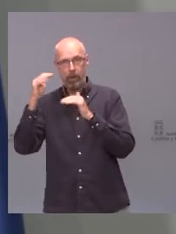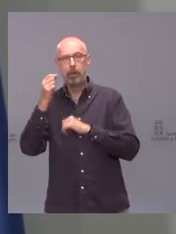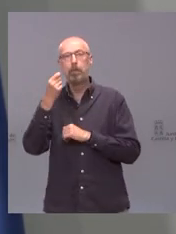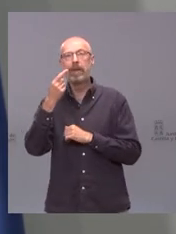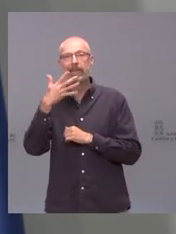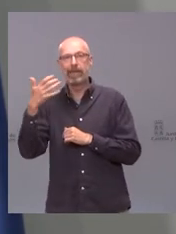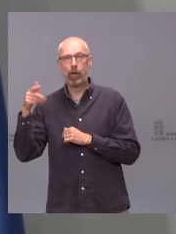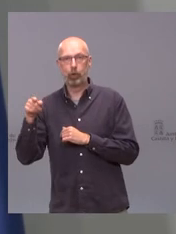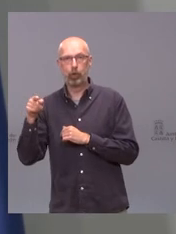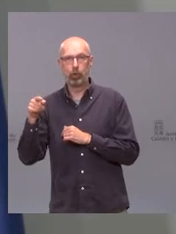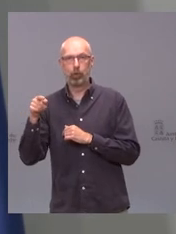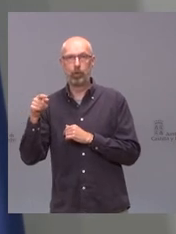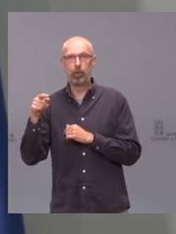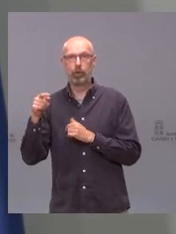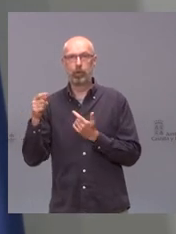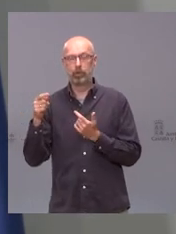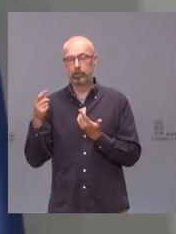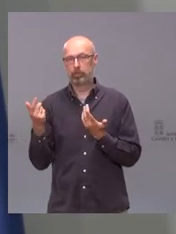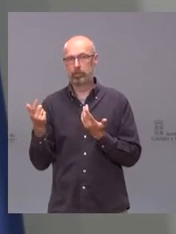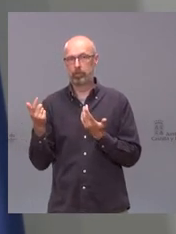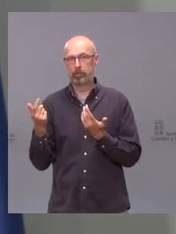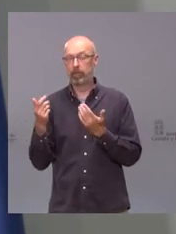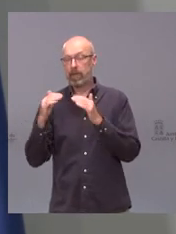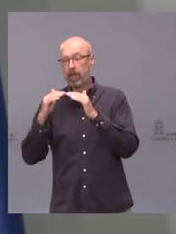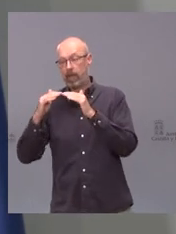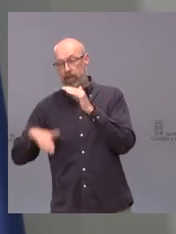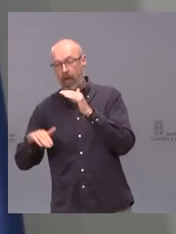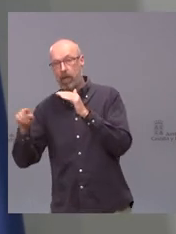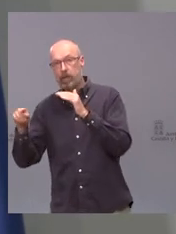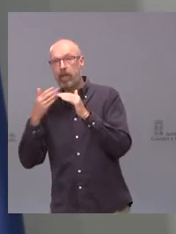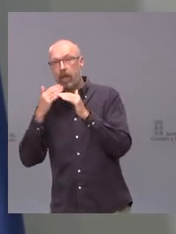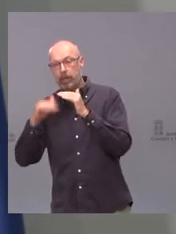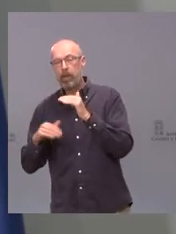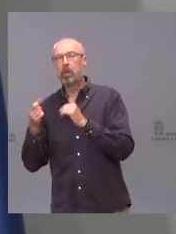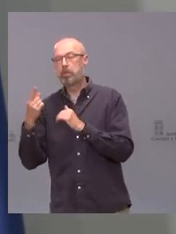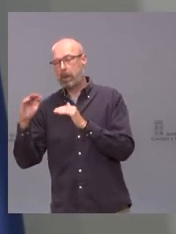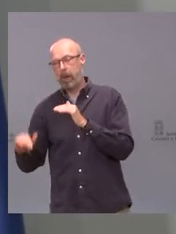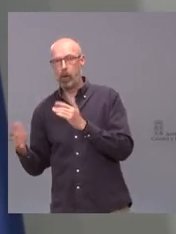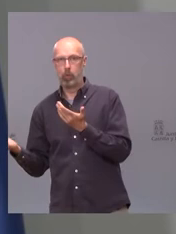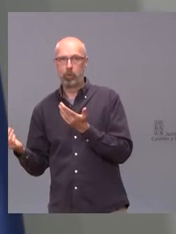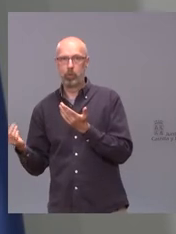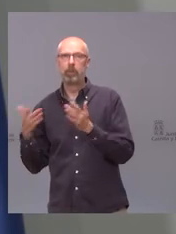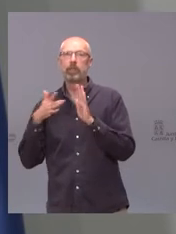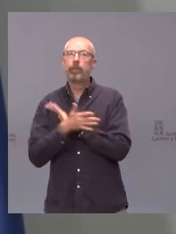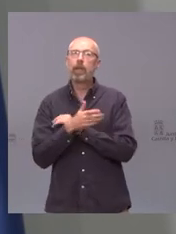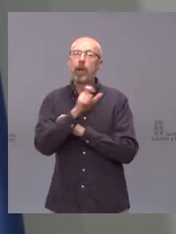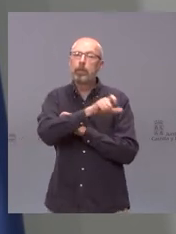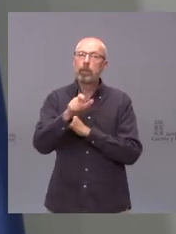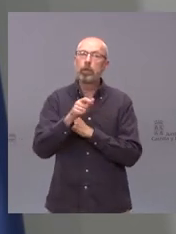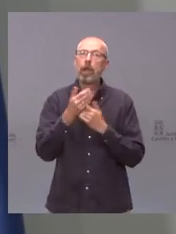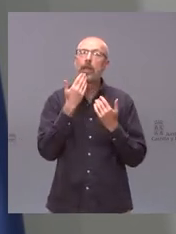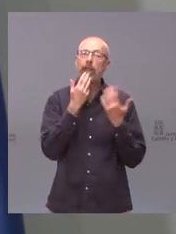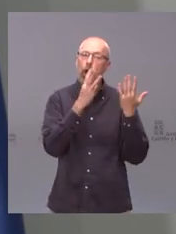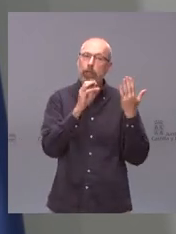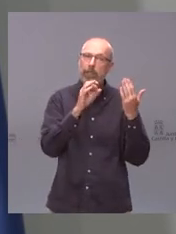y menos de 1.000 por debajo de esas edades. ¿Cuál es el impacto de vacunar a los mayores de 80 si conseguimos una